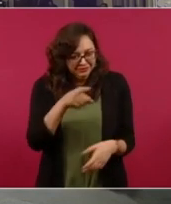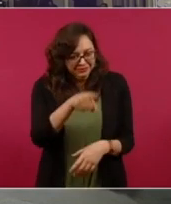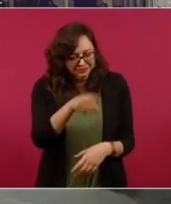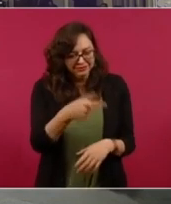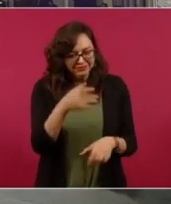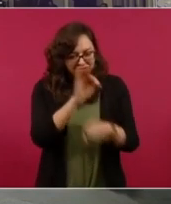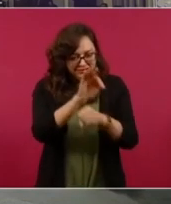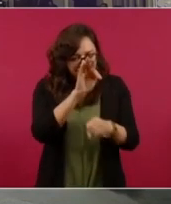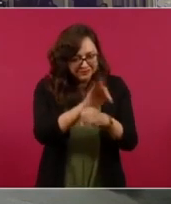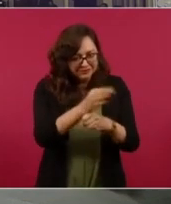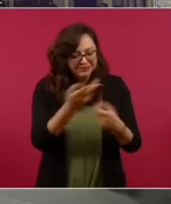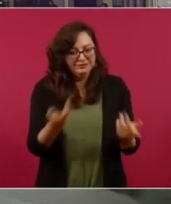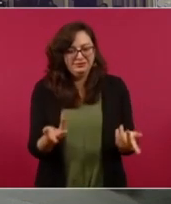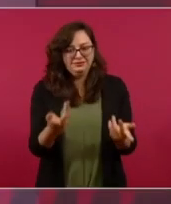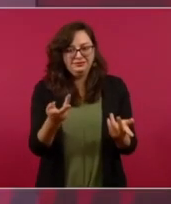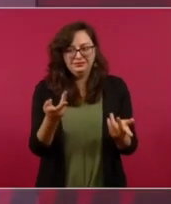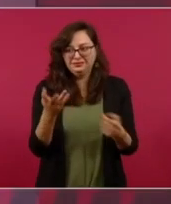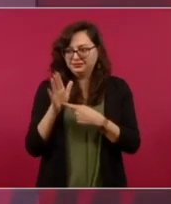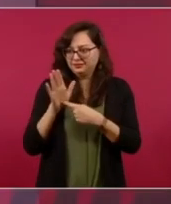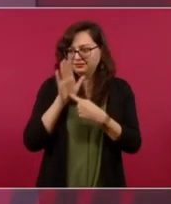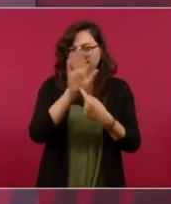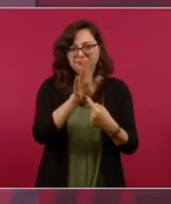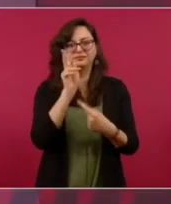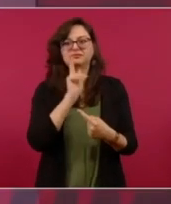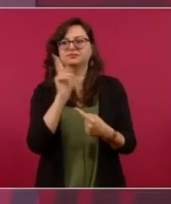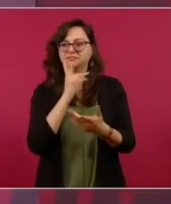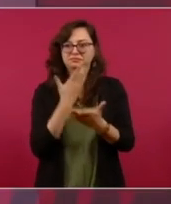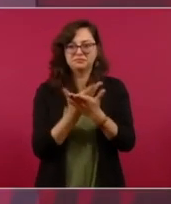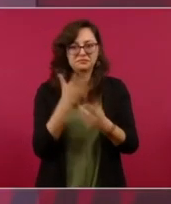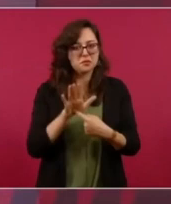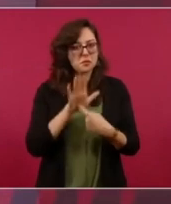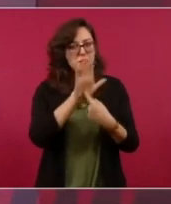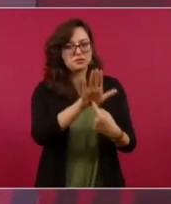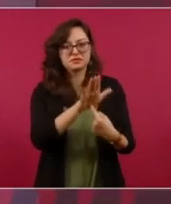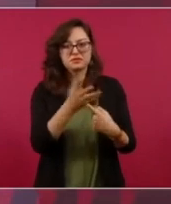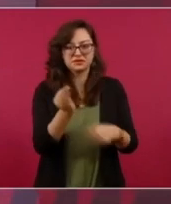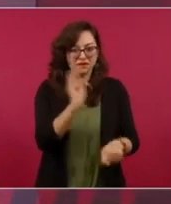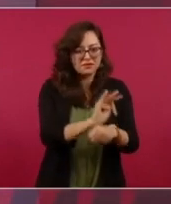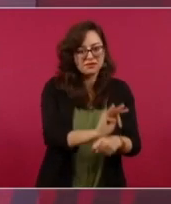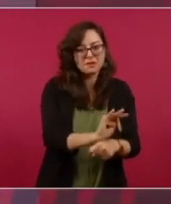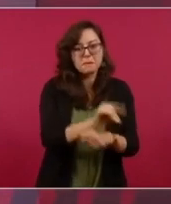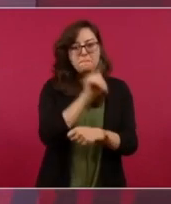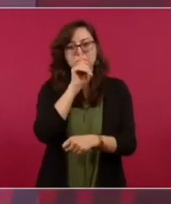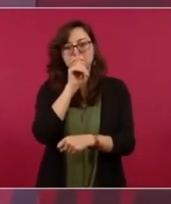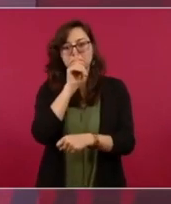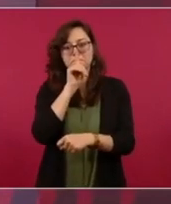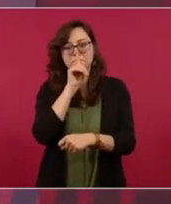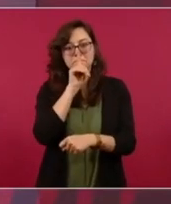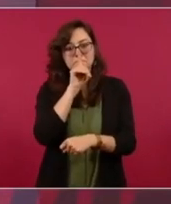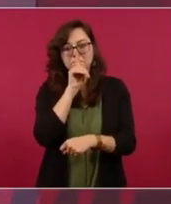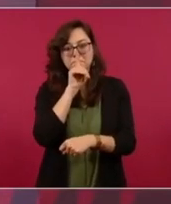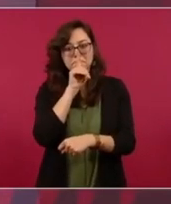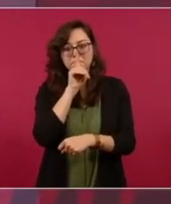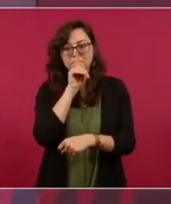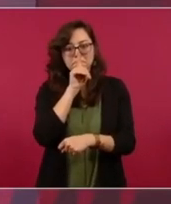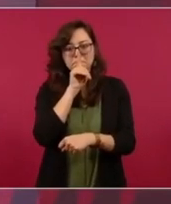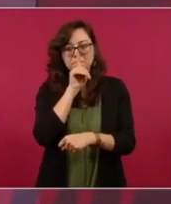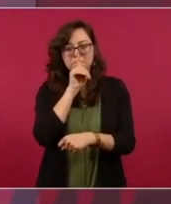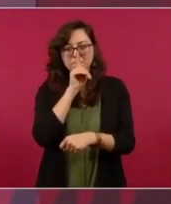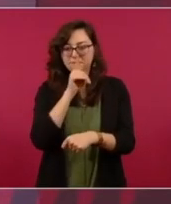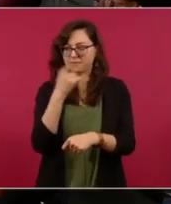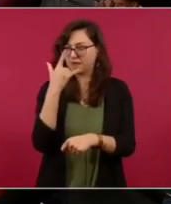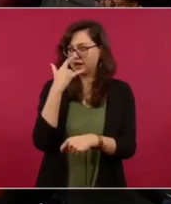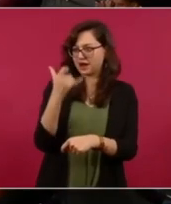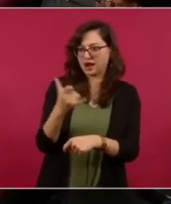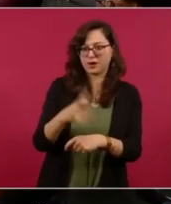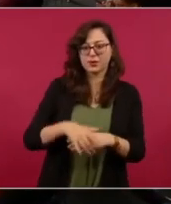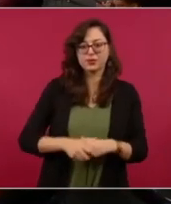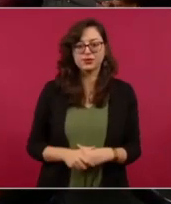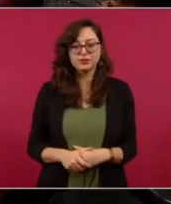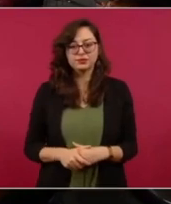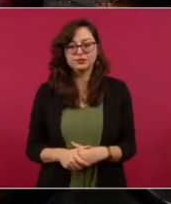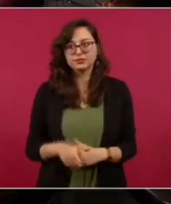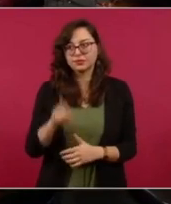mal